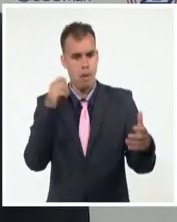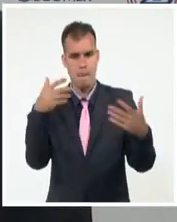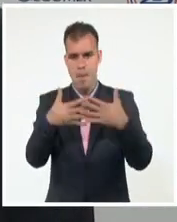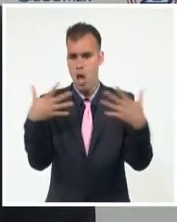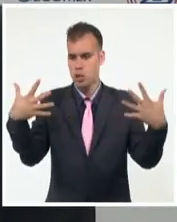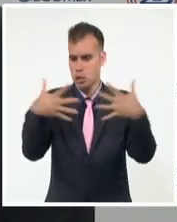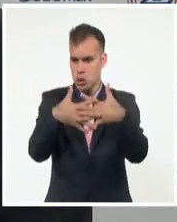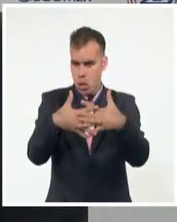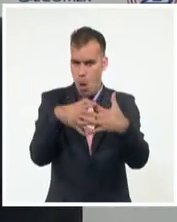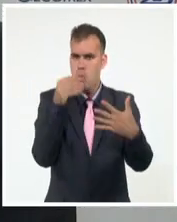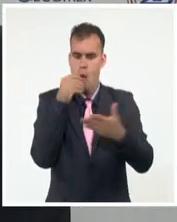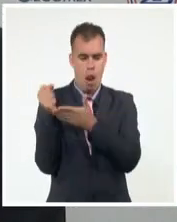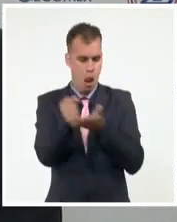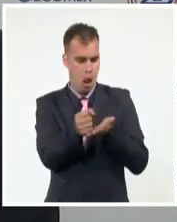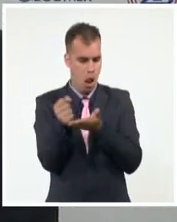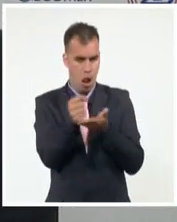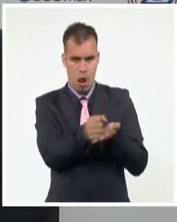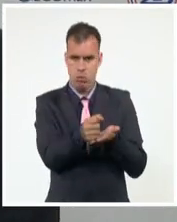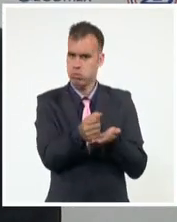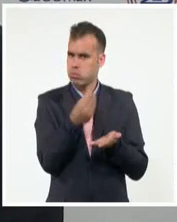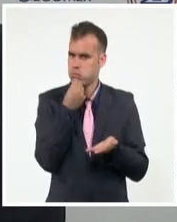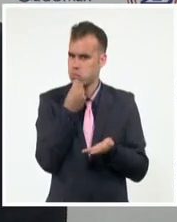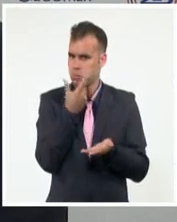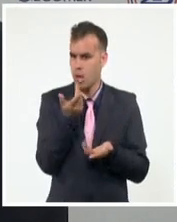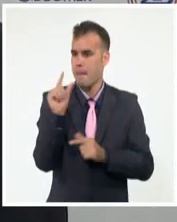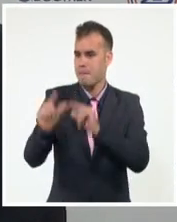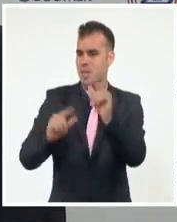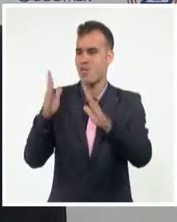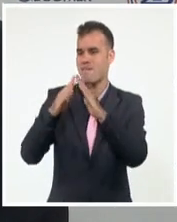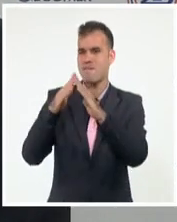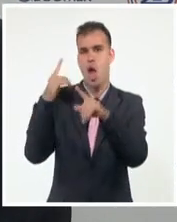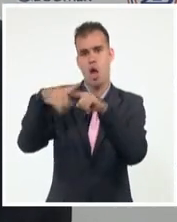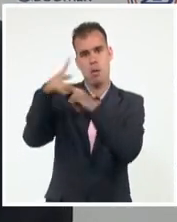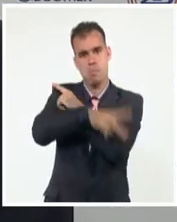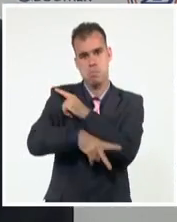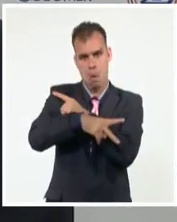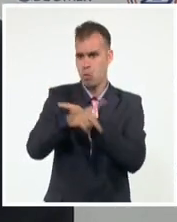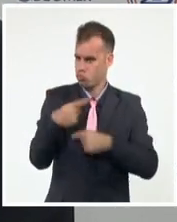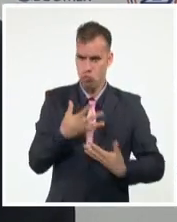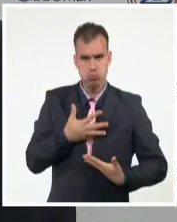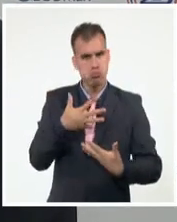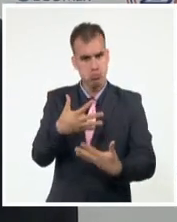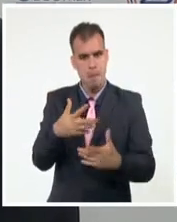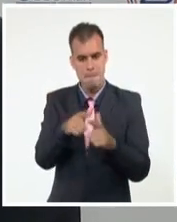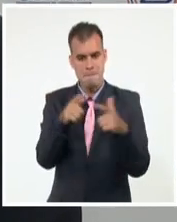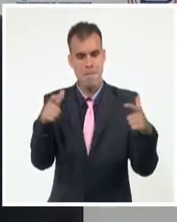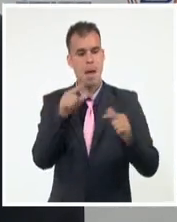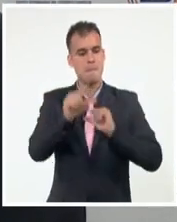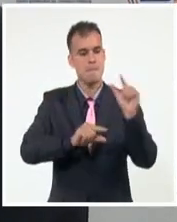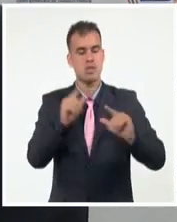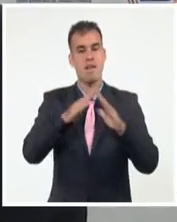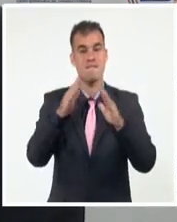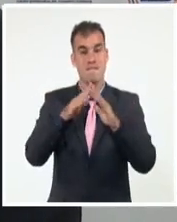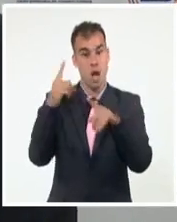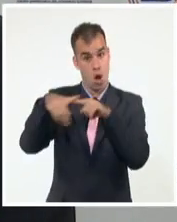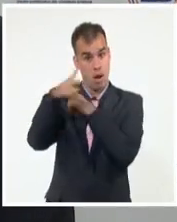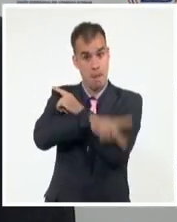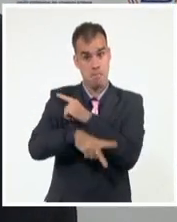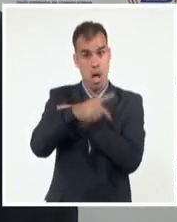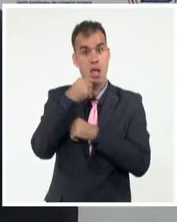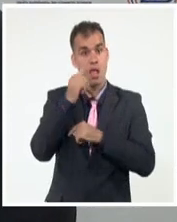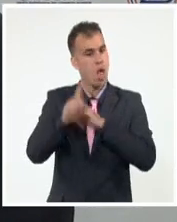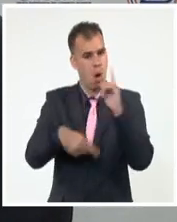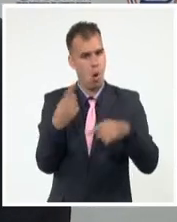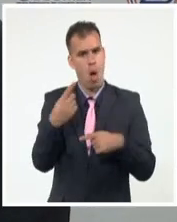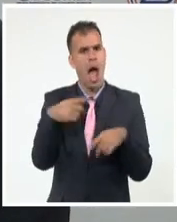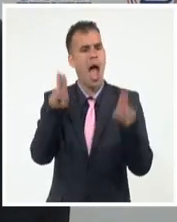cooperación con la comunidad cubana residente en el exterior, de muy buena voluntad. La gran mayoría de los cubanos residentes fuera de Cuba están en contra del bloqueo,